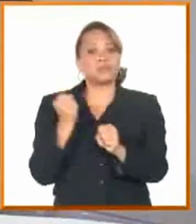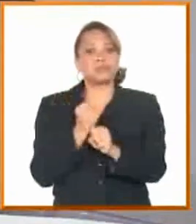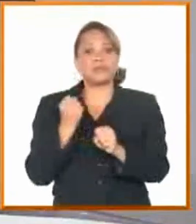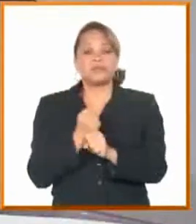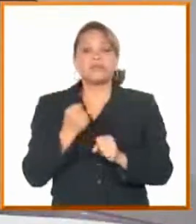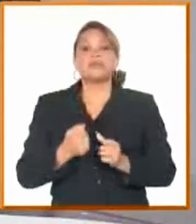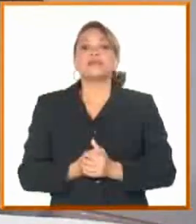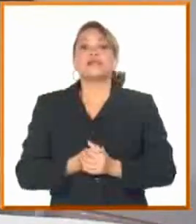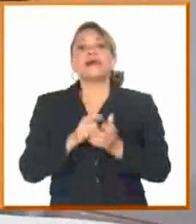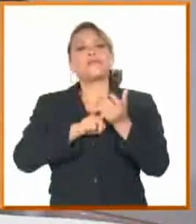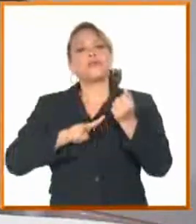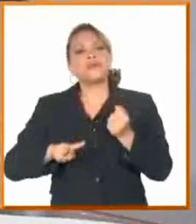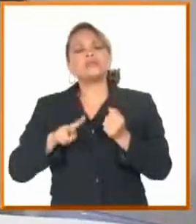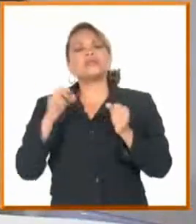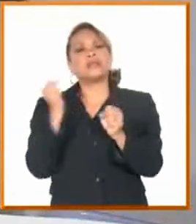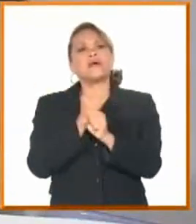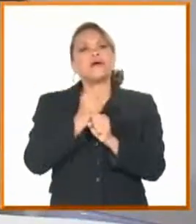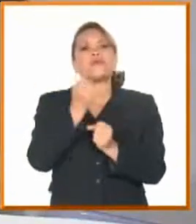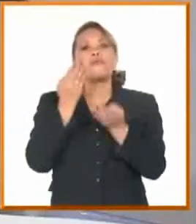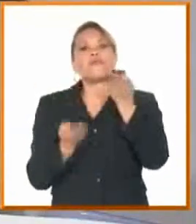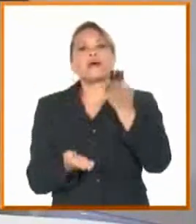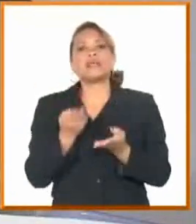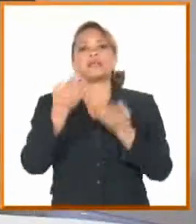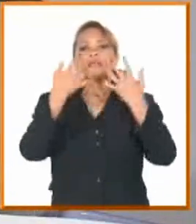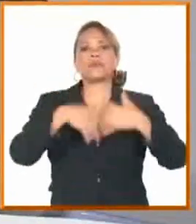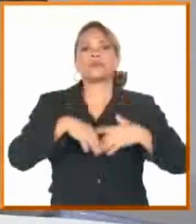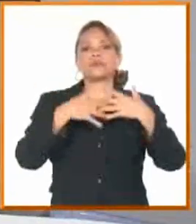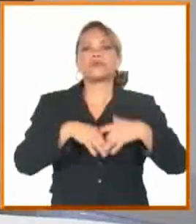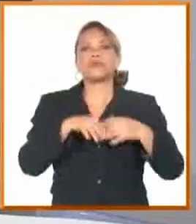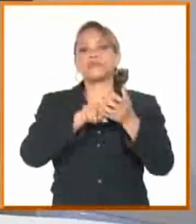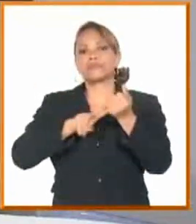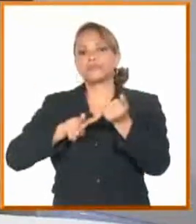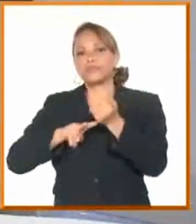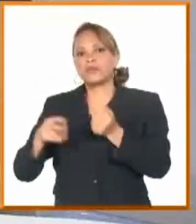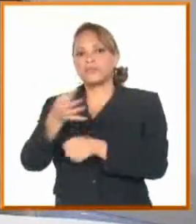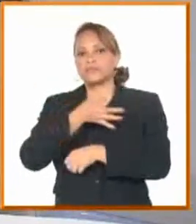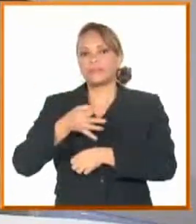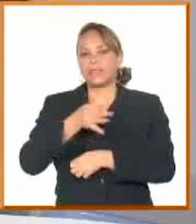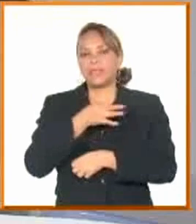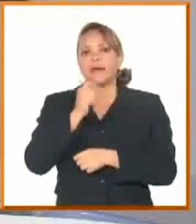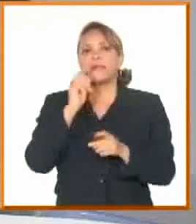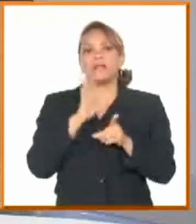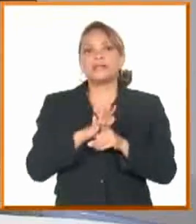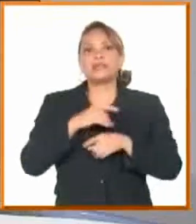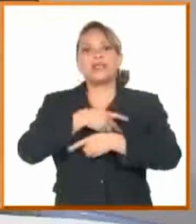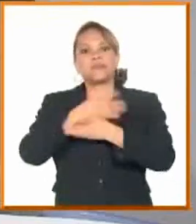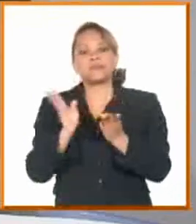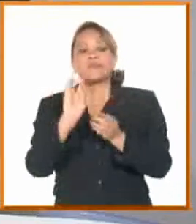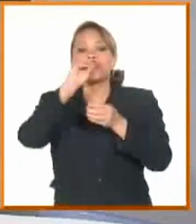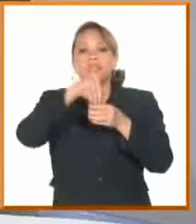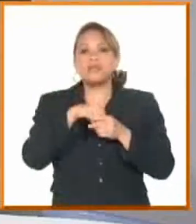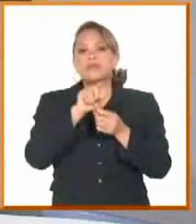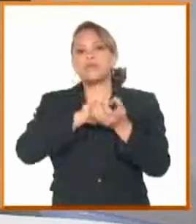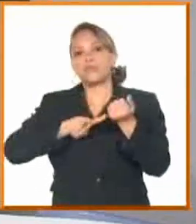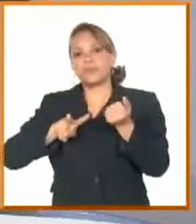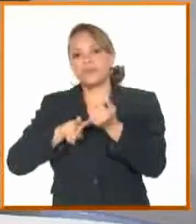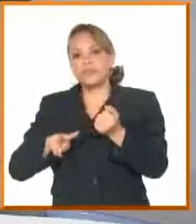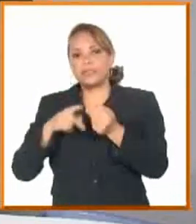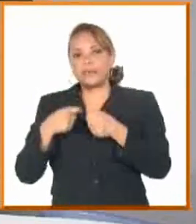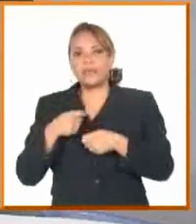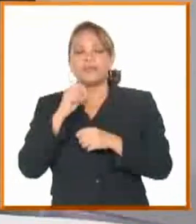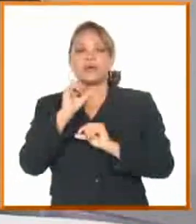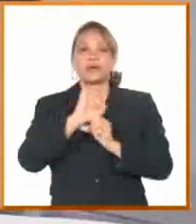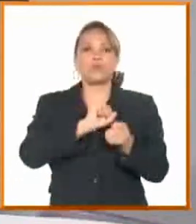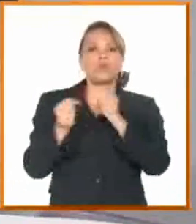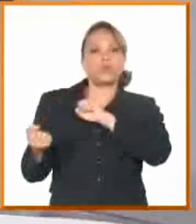territorios estamos trabajando en un balance de producciones locales para organizar su comercialización territorial de forma regulada, de forma tal